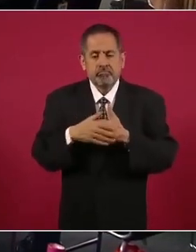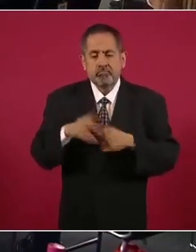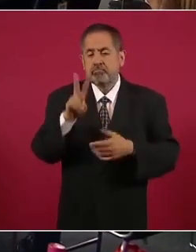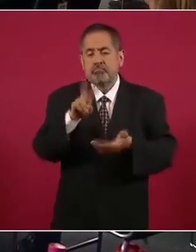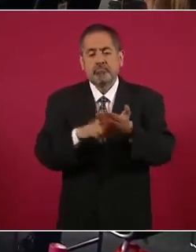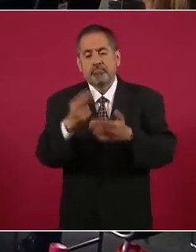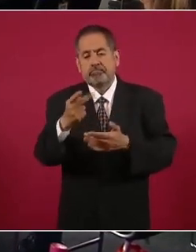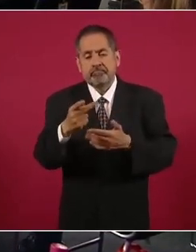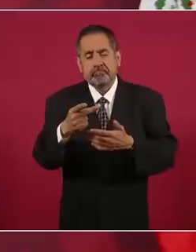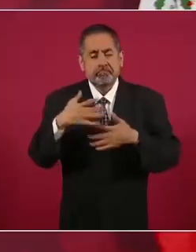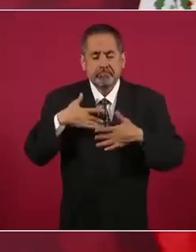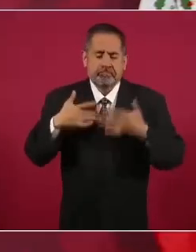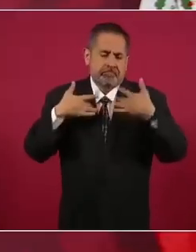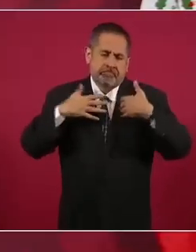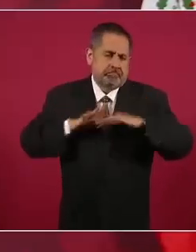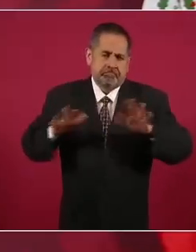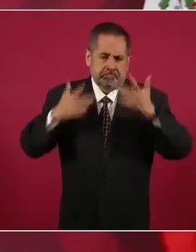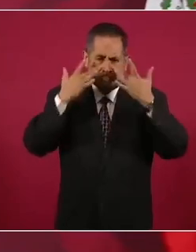pero no quiero